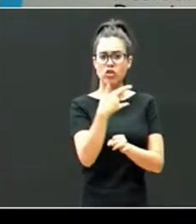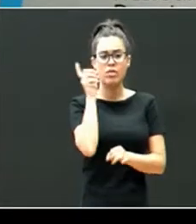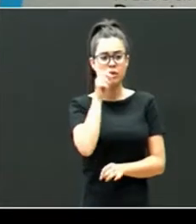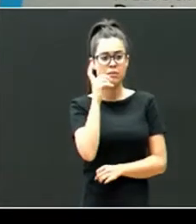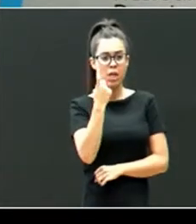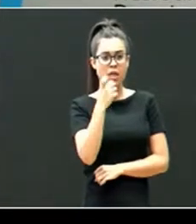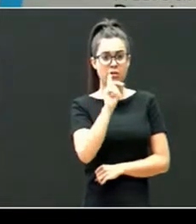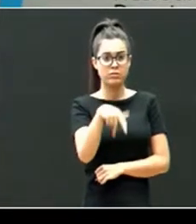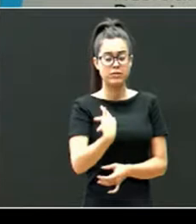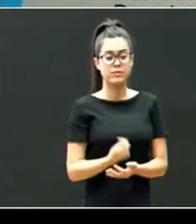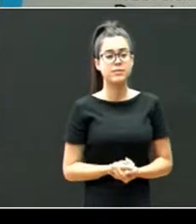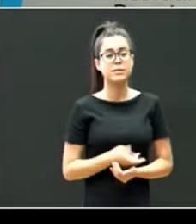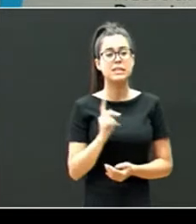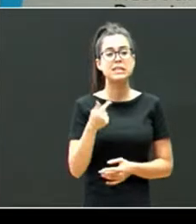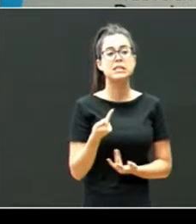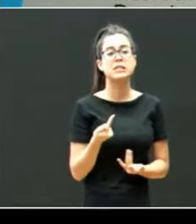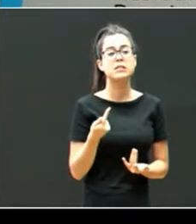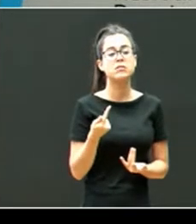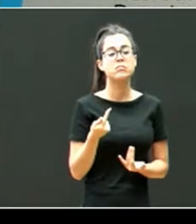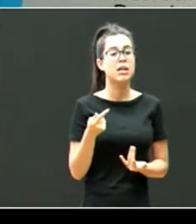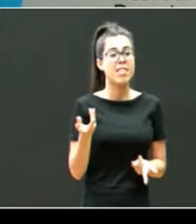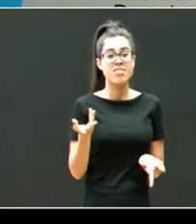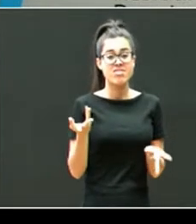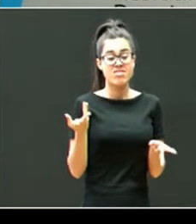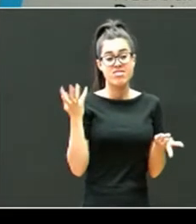necesidades a nivel terapéutico e desafíos